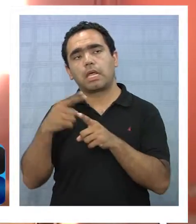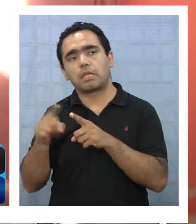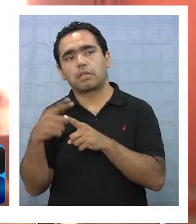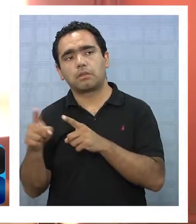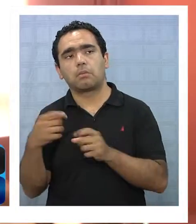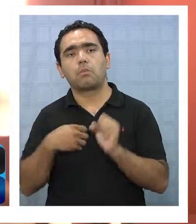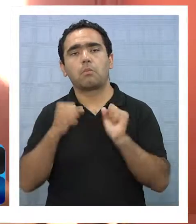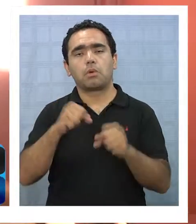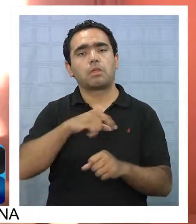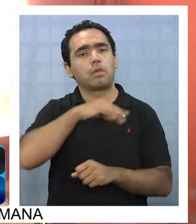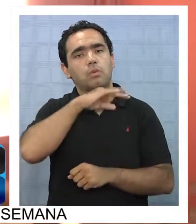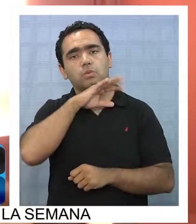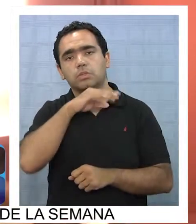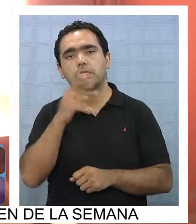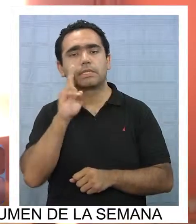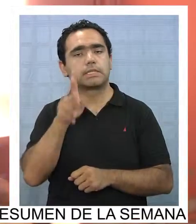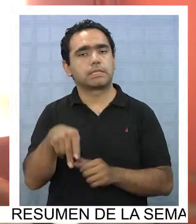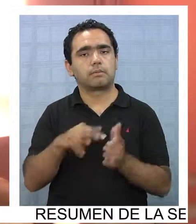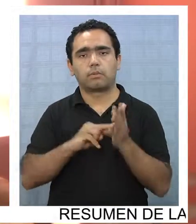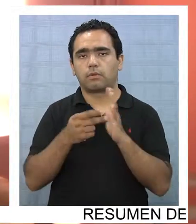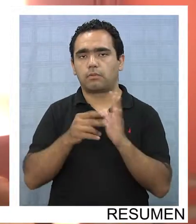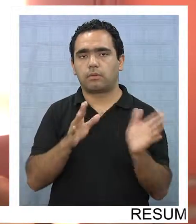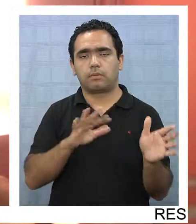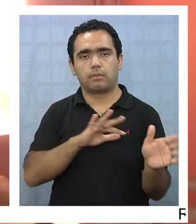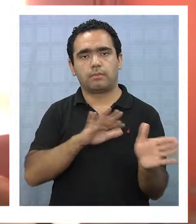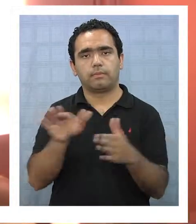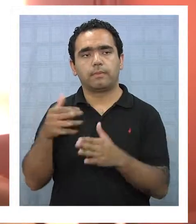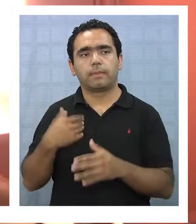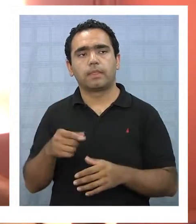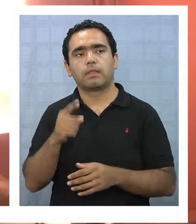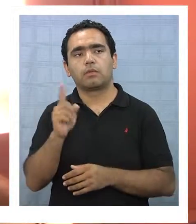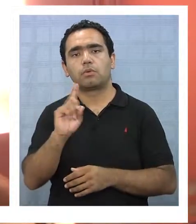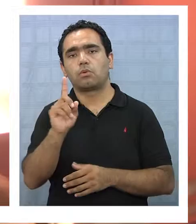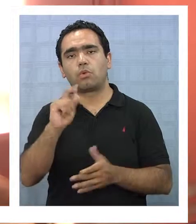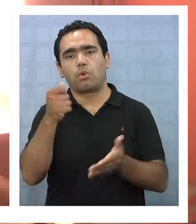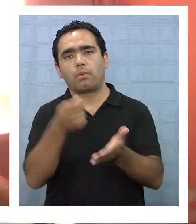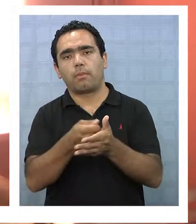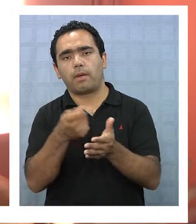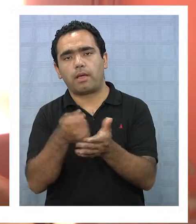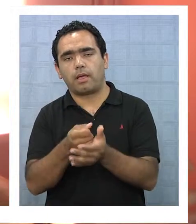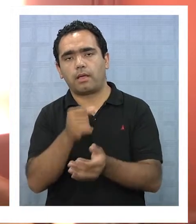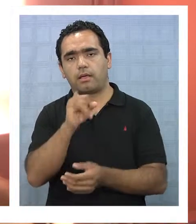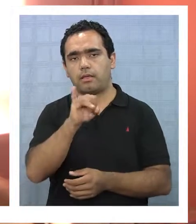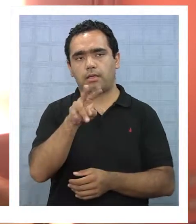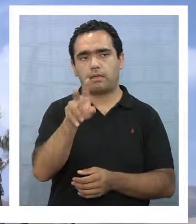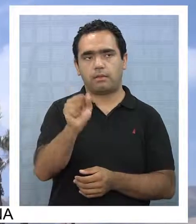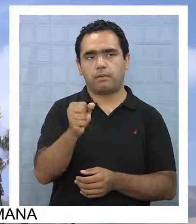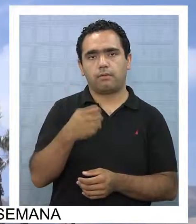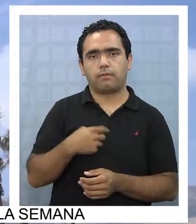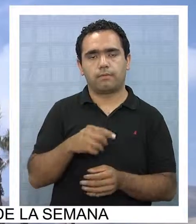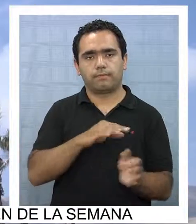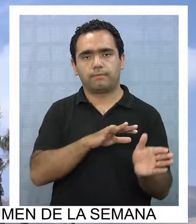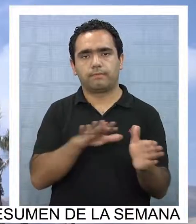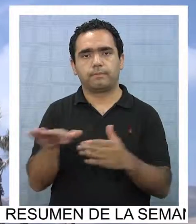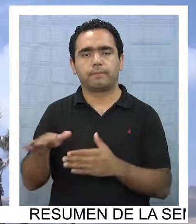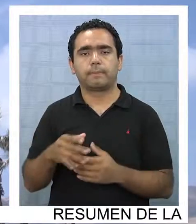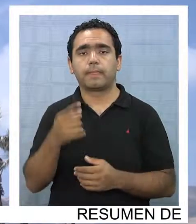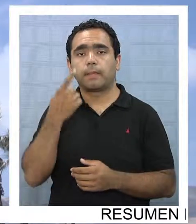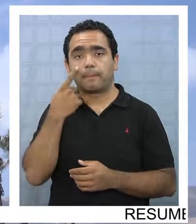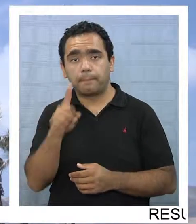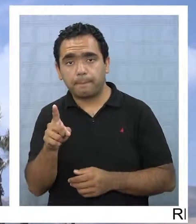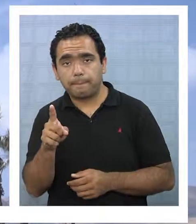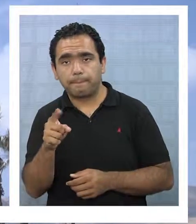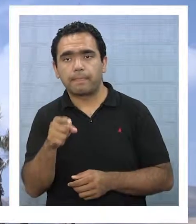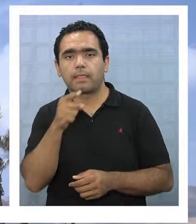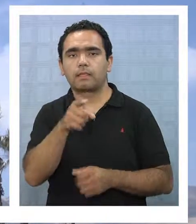comprar viviendas usadas sin ningún problema, sin ningún temor. Y no van a pagar mayor precio por el tema del IVA. Sin